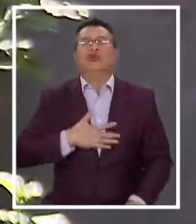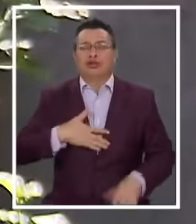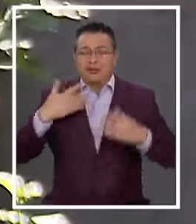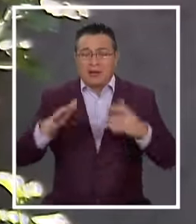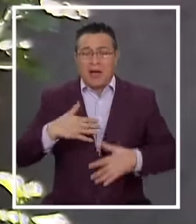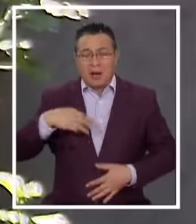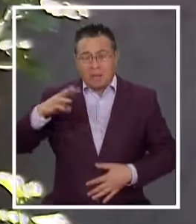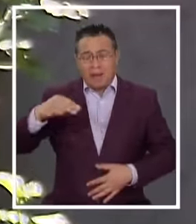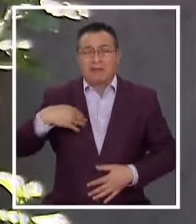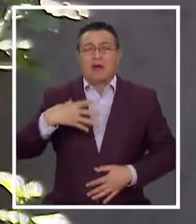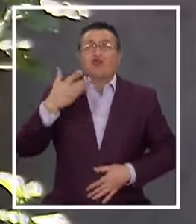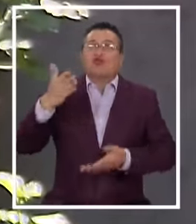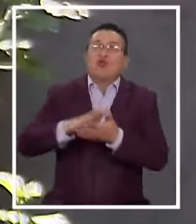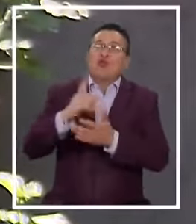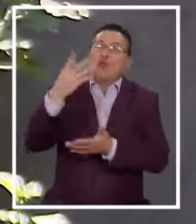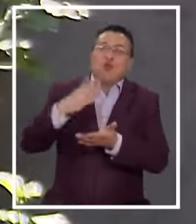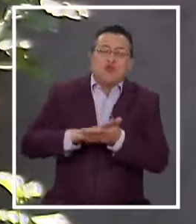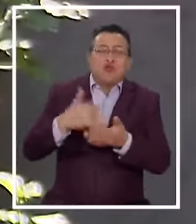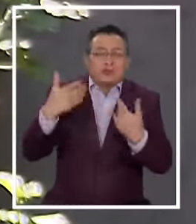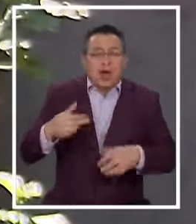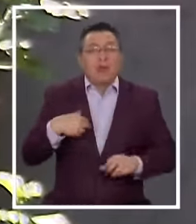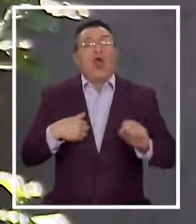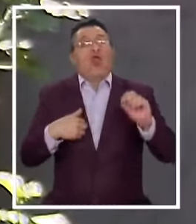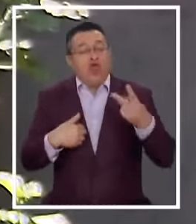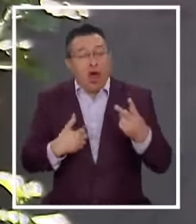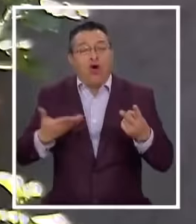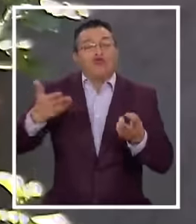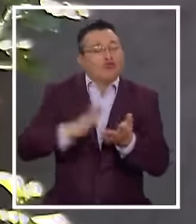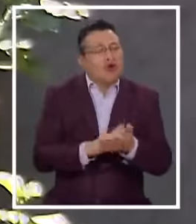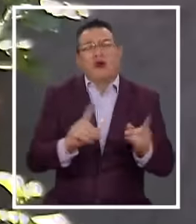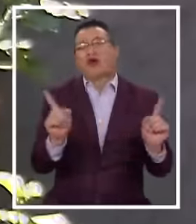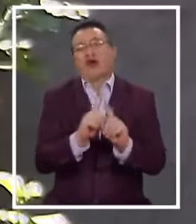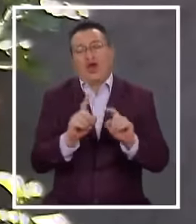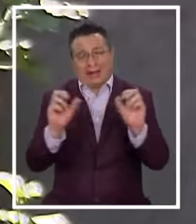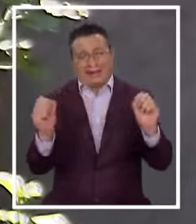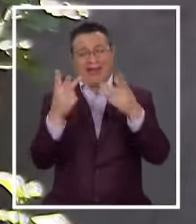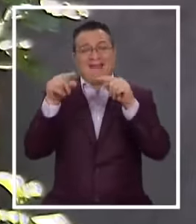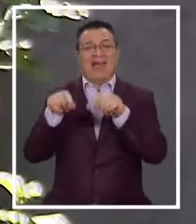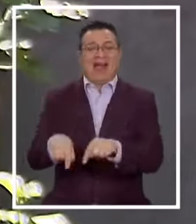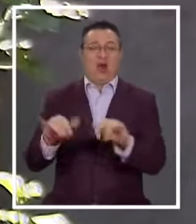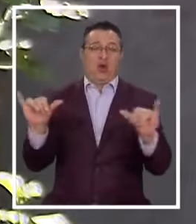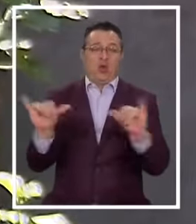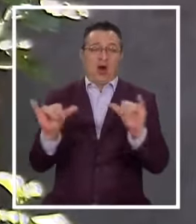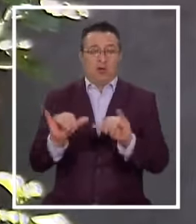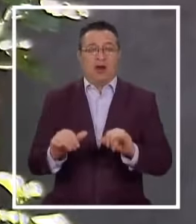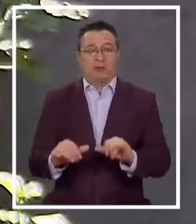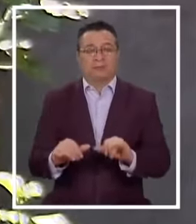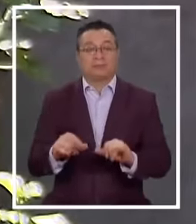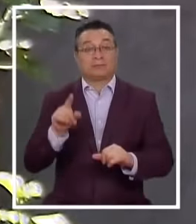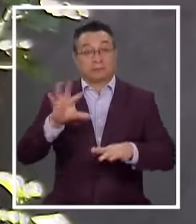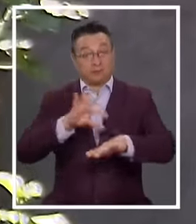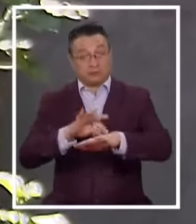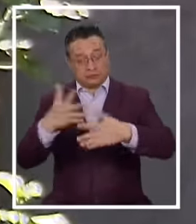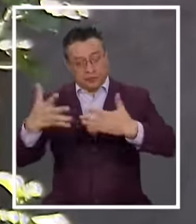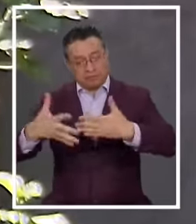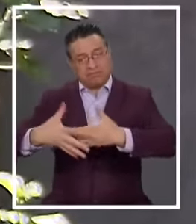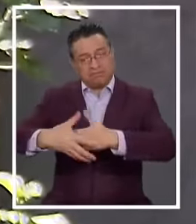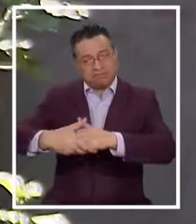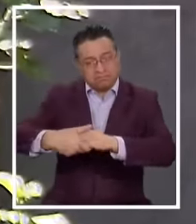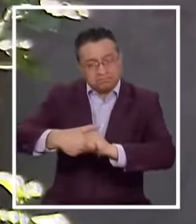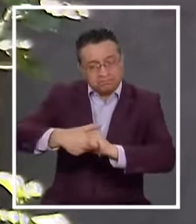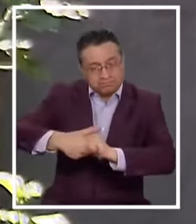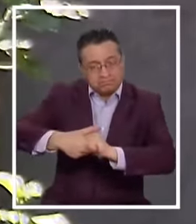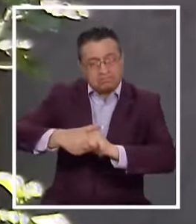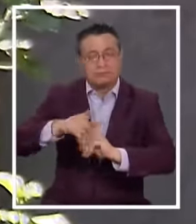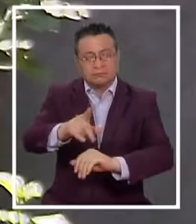un hijo En el cielo Y no podría Soportar Ser mamá De dos hijos En el cielo Y él me tomó La mano Y me dijo